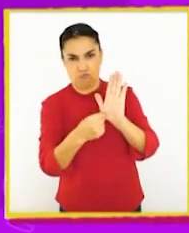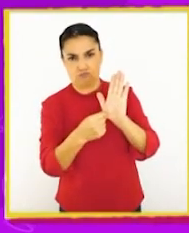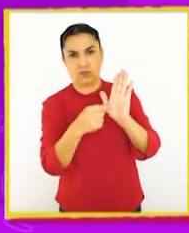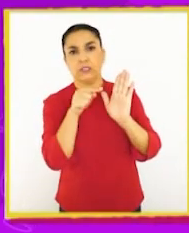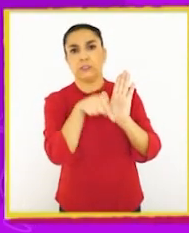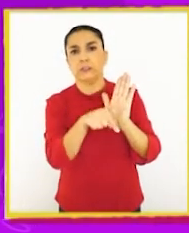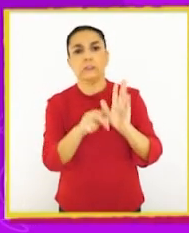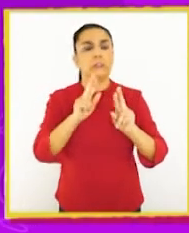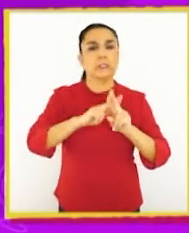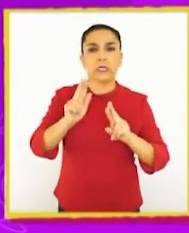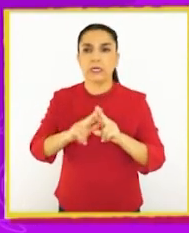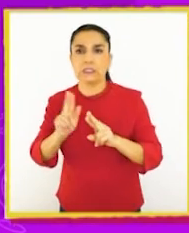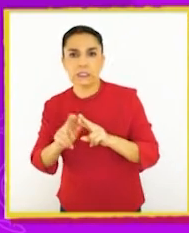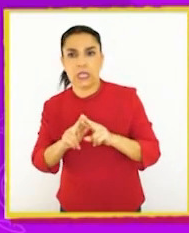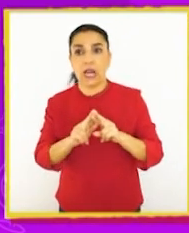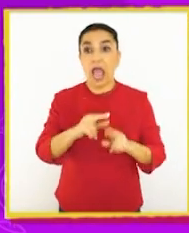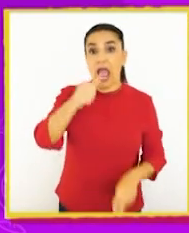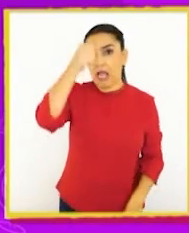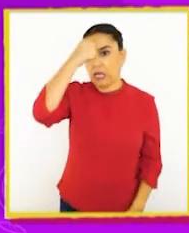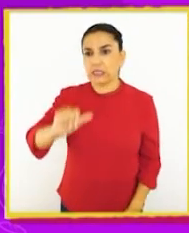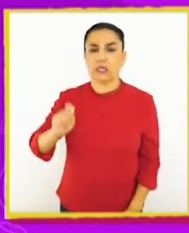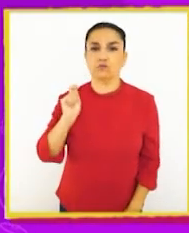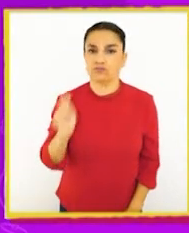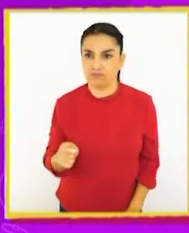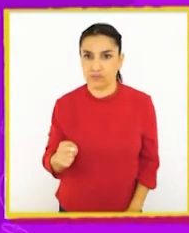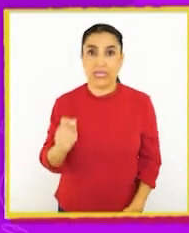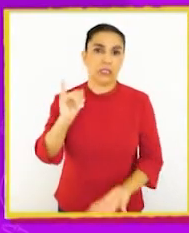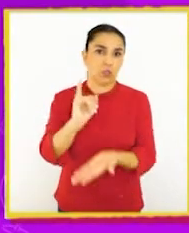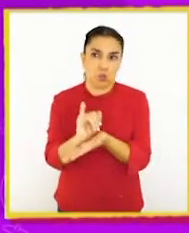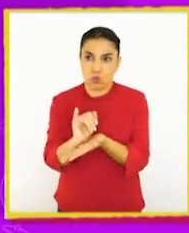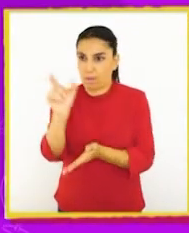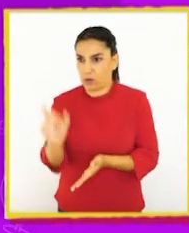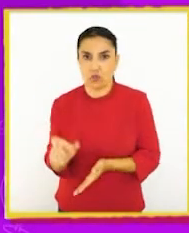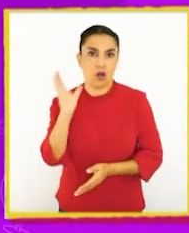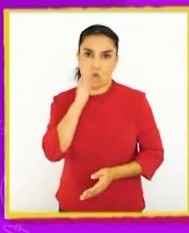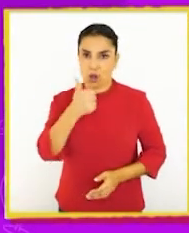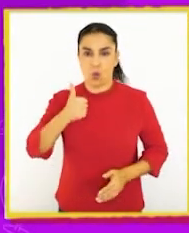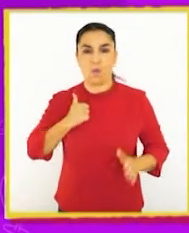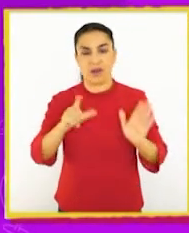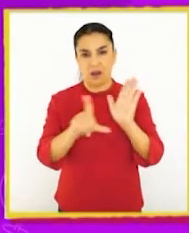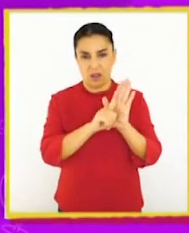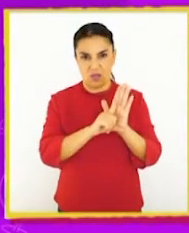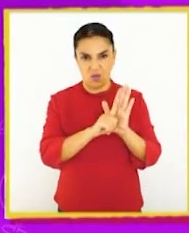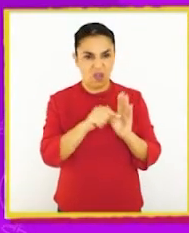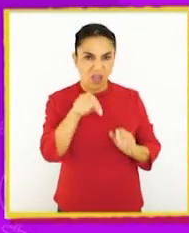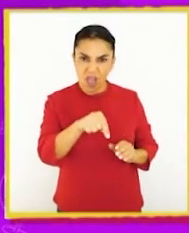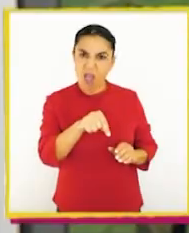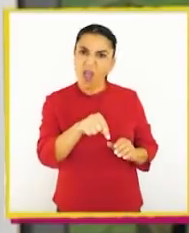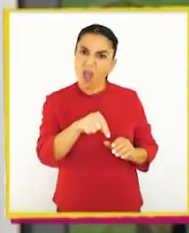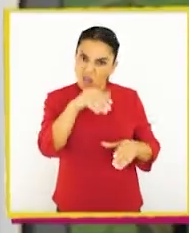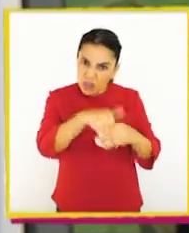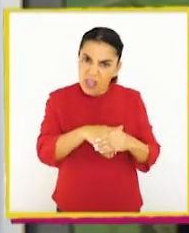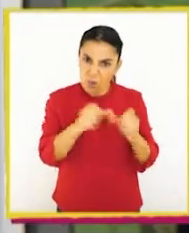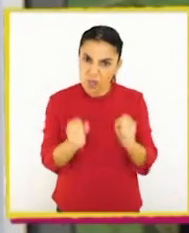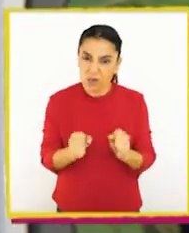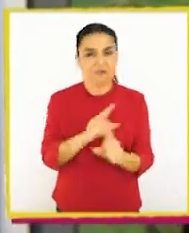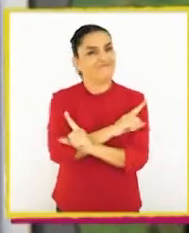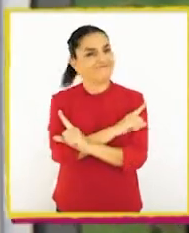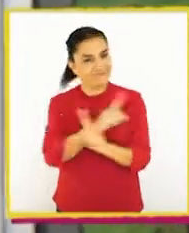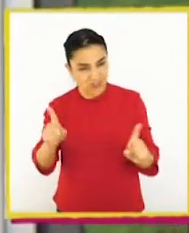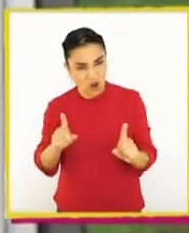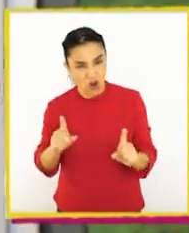cuando alguien o alguna institución no cumple las leyes. ¿Y por ellos podemos votar? No.